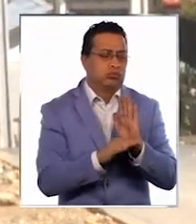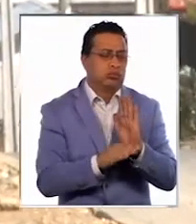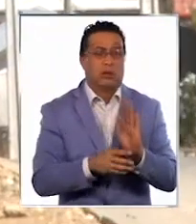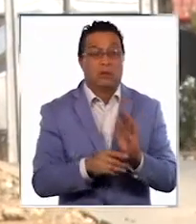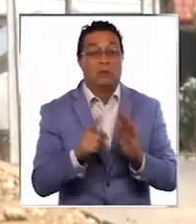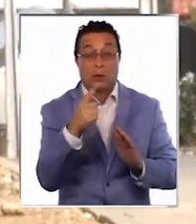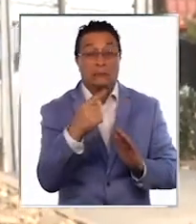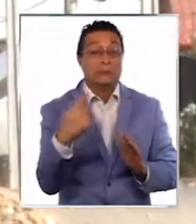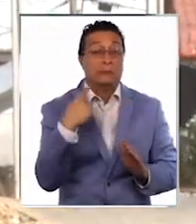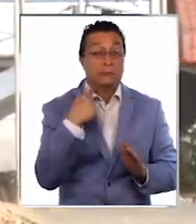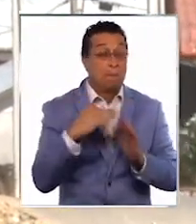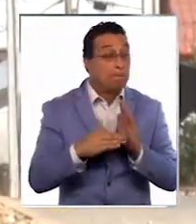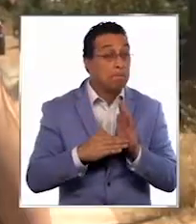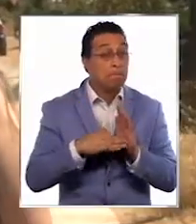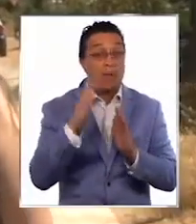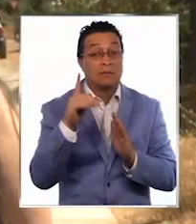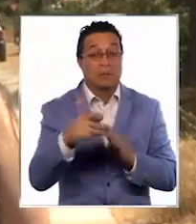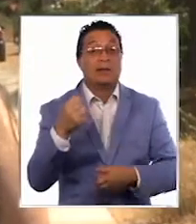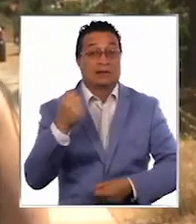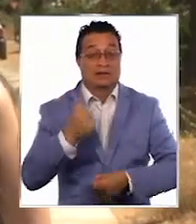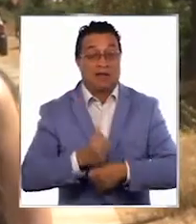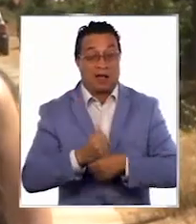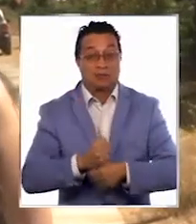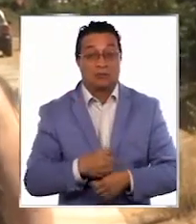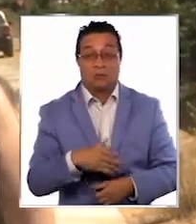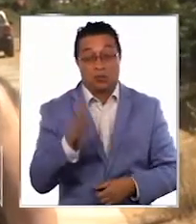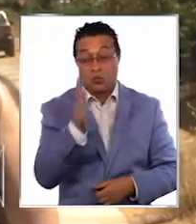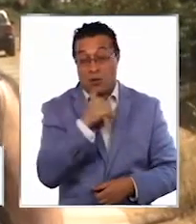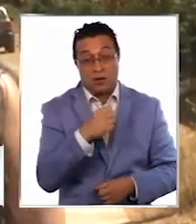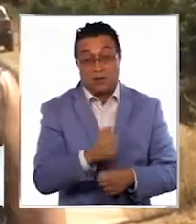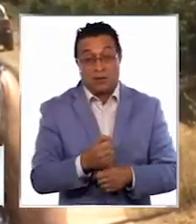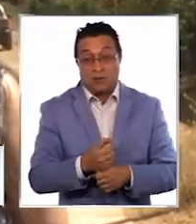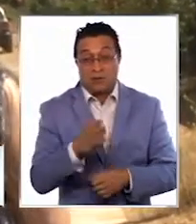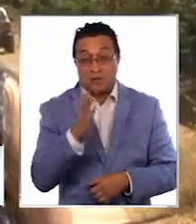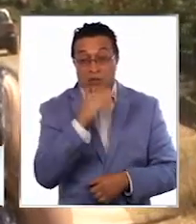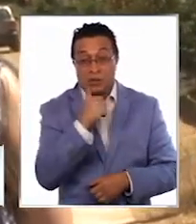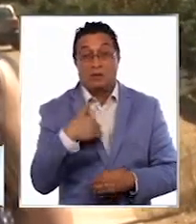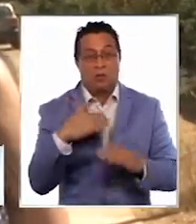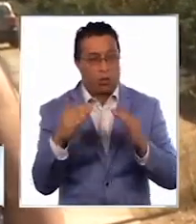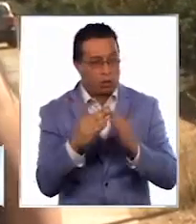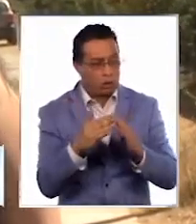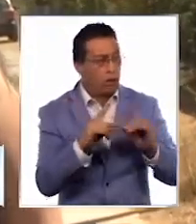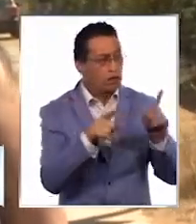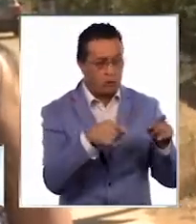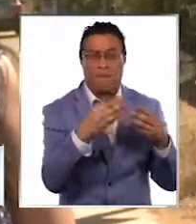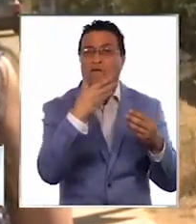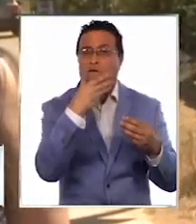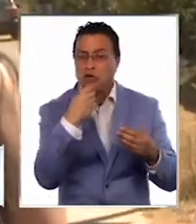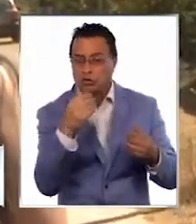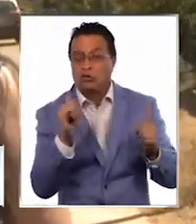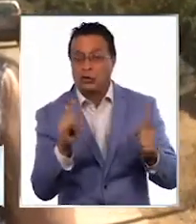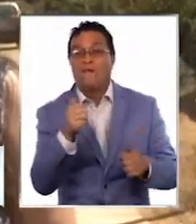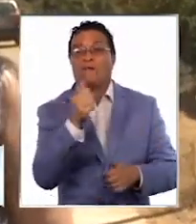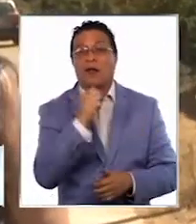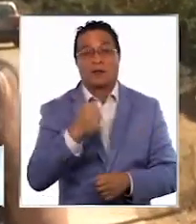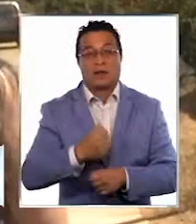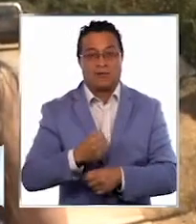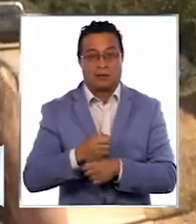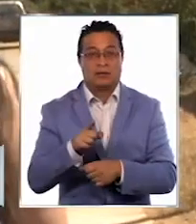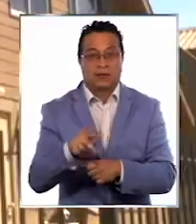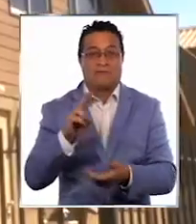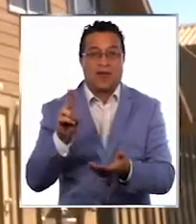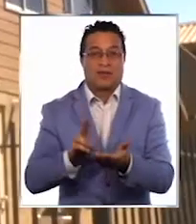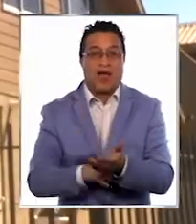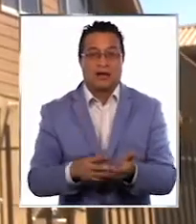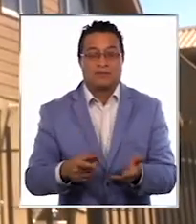el talón de Aquiles que aún tenemos, el trabajo. No tenemos trabajo. Tenemos nuestras casas, está todo bonito, pero falta trabajo. Esa la realidad